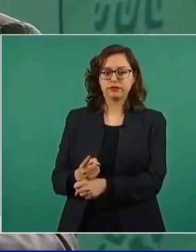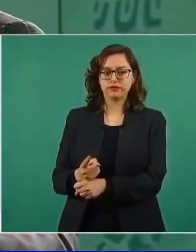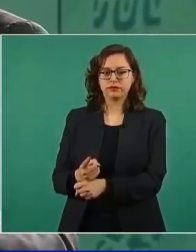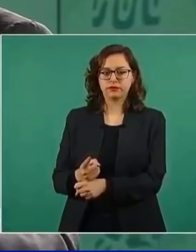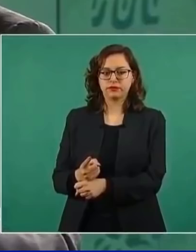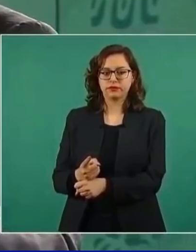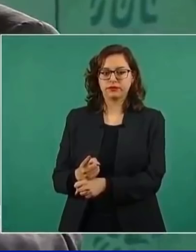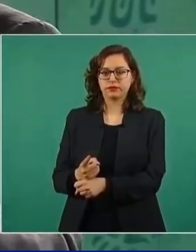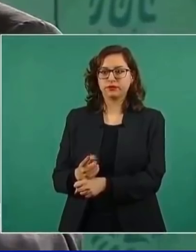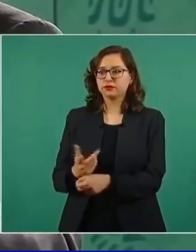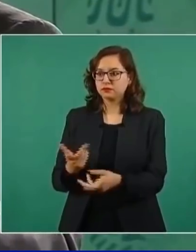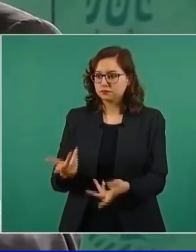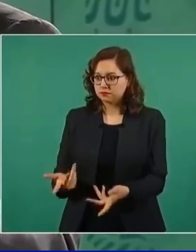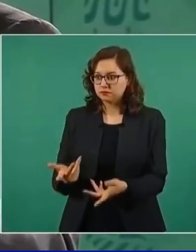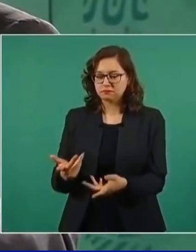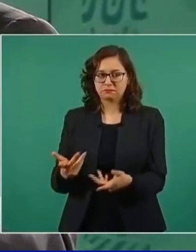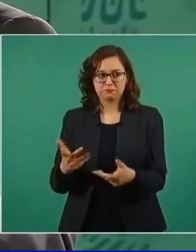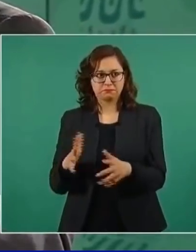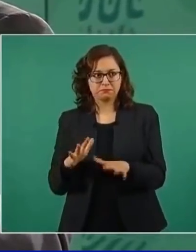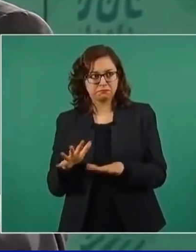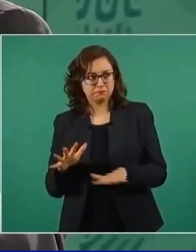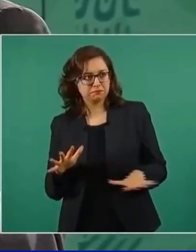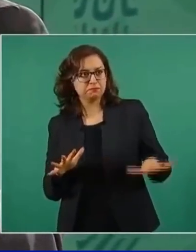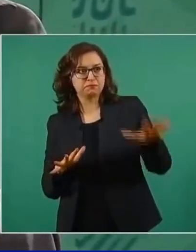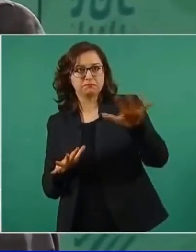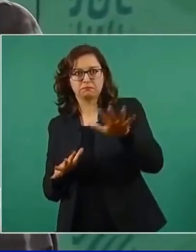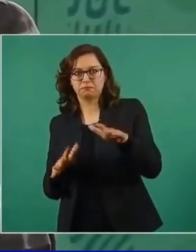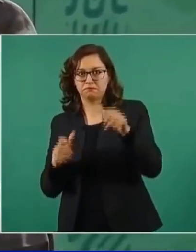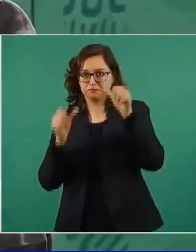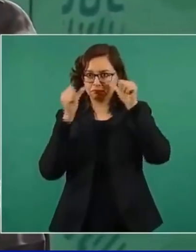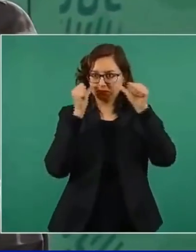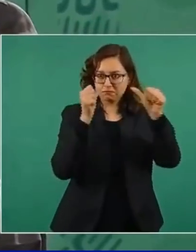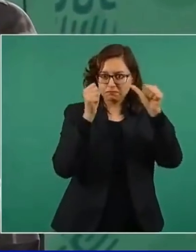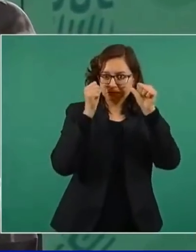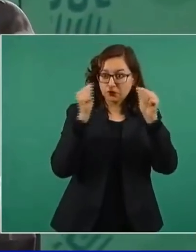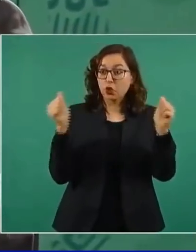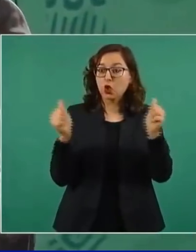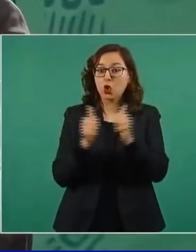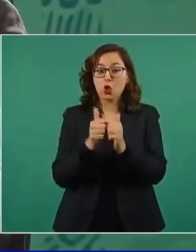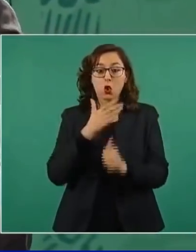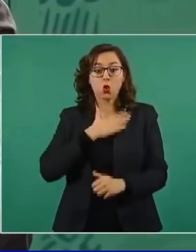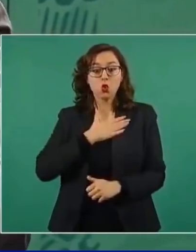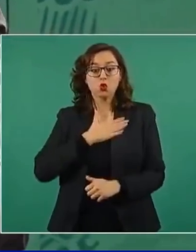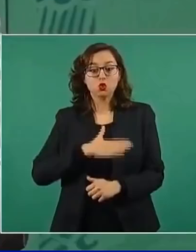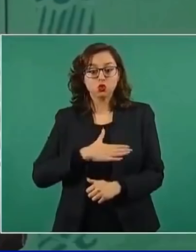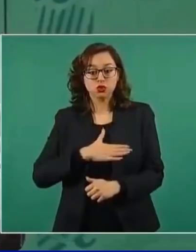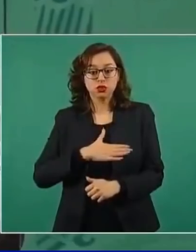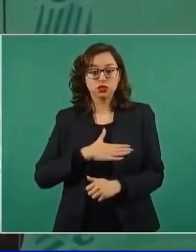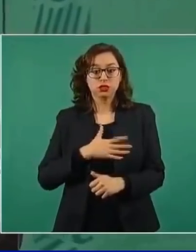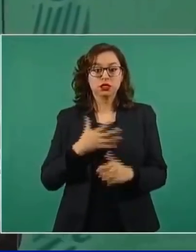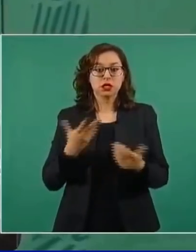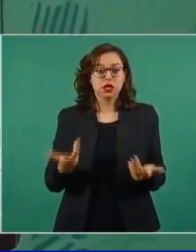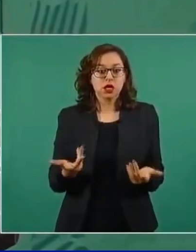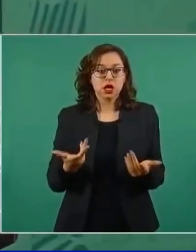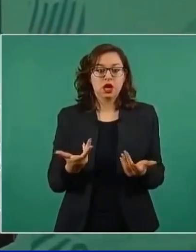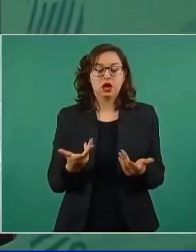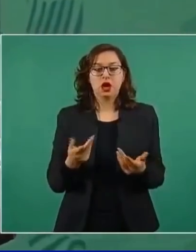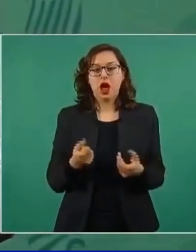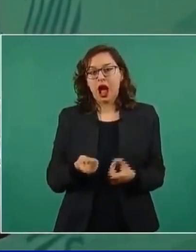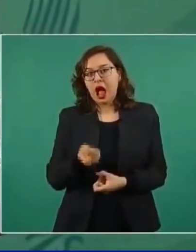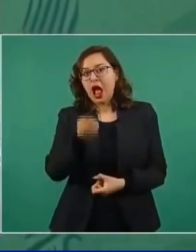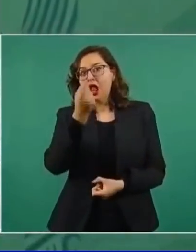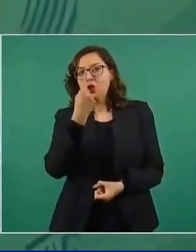que atiendan las demandas de justicia del pueblo, que no estén al servicio de minorías